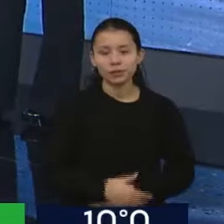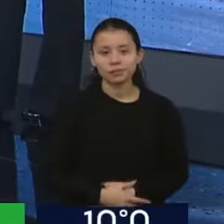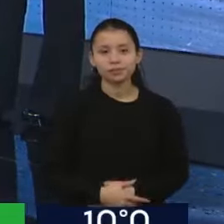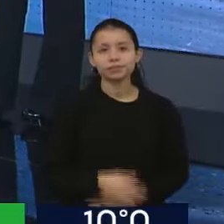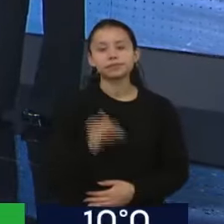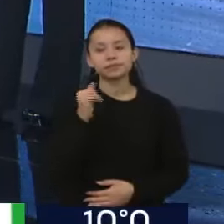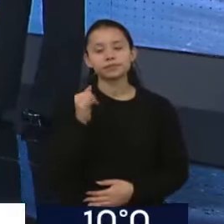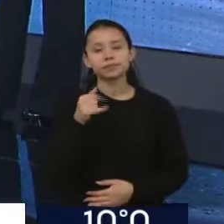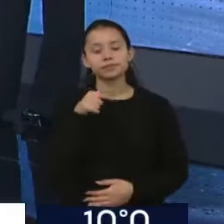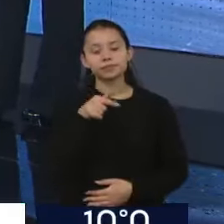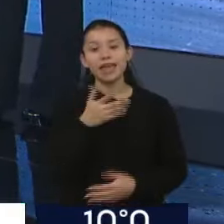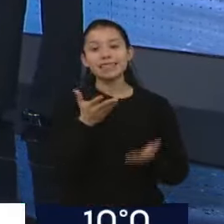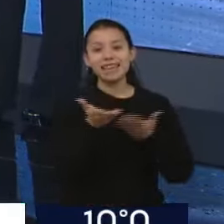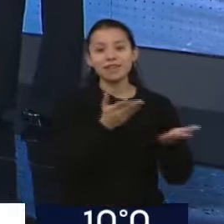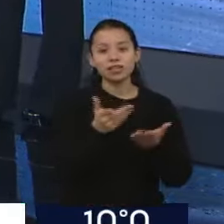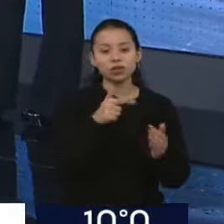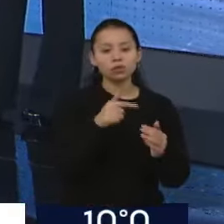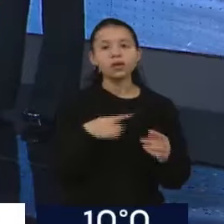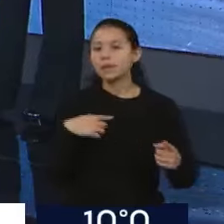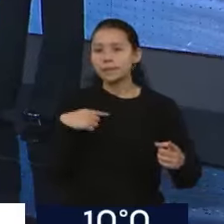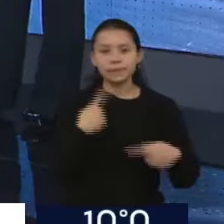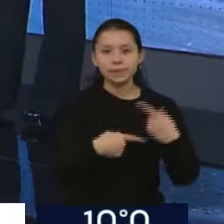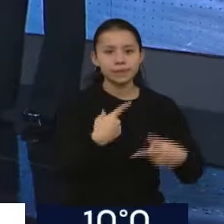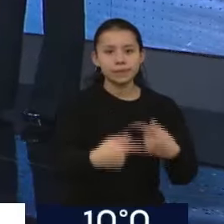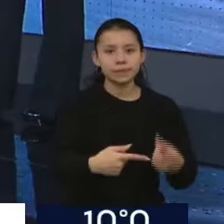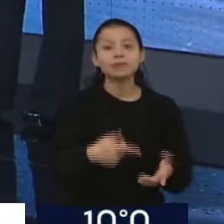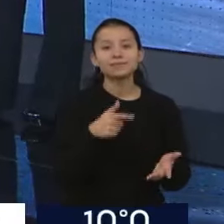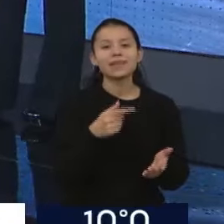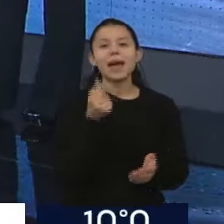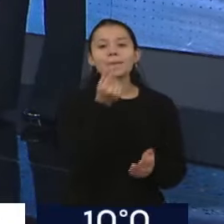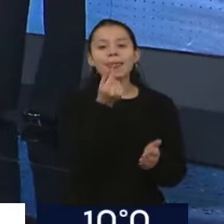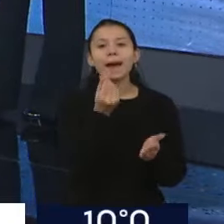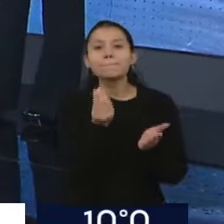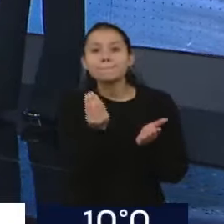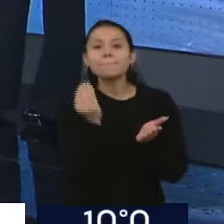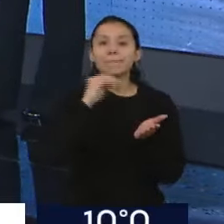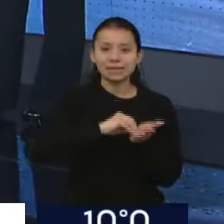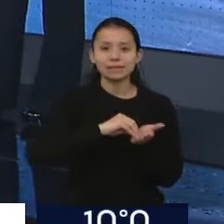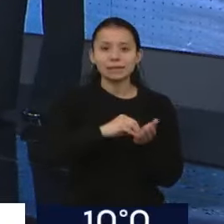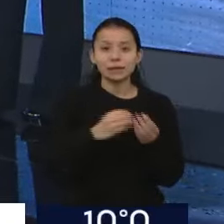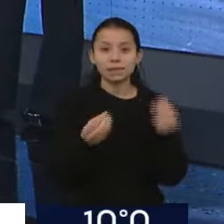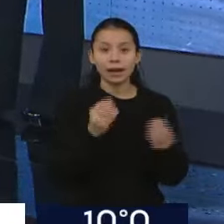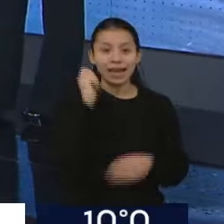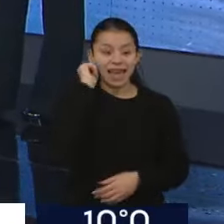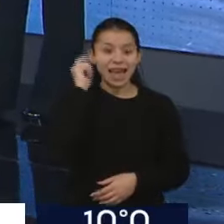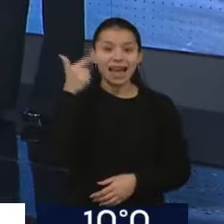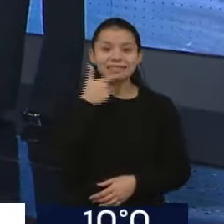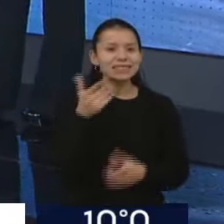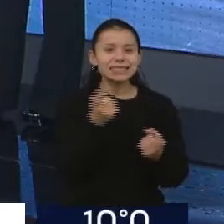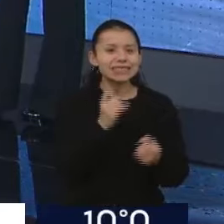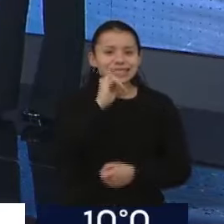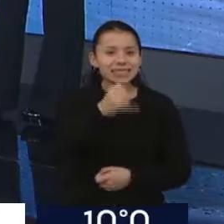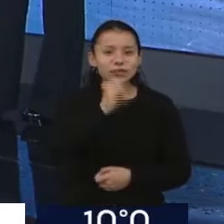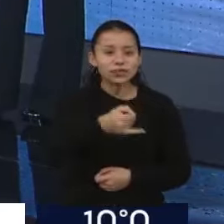firme. Las de servicio firme se aseguran, pagando una tarifa diferencial, que no se les cortará el gas cuando se requiera para otro fin.